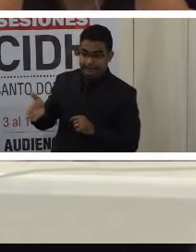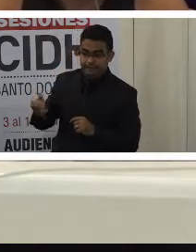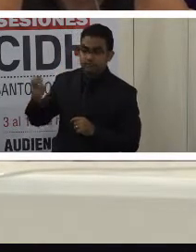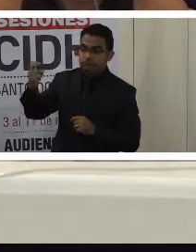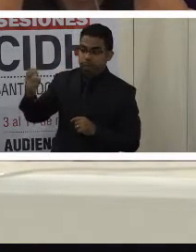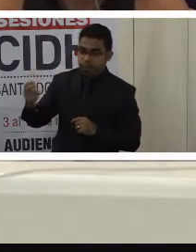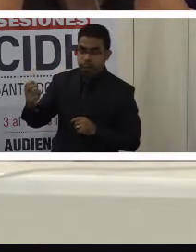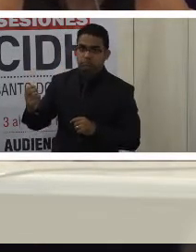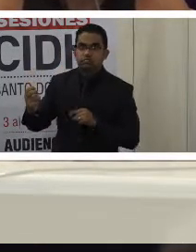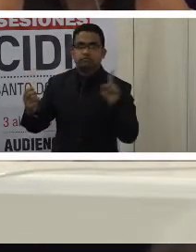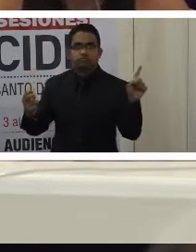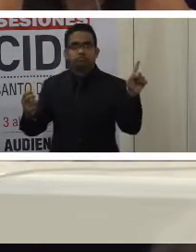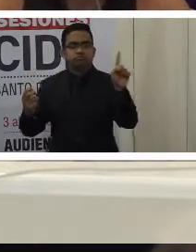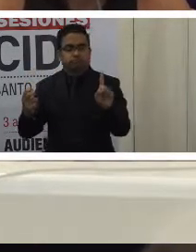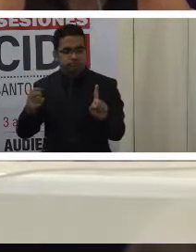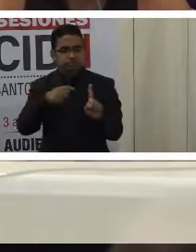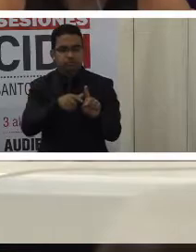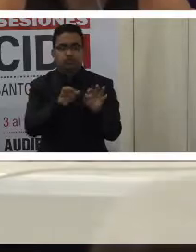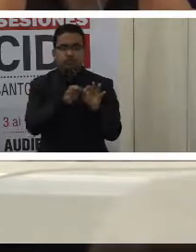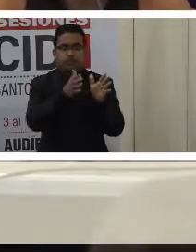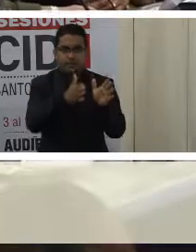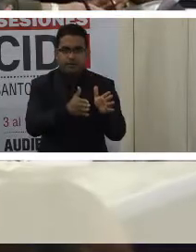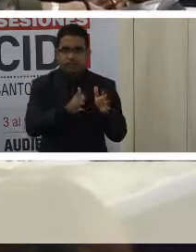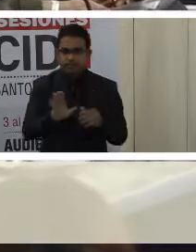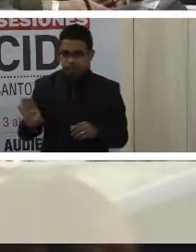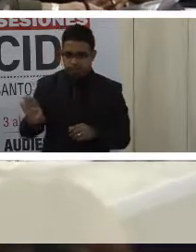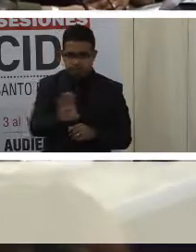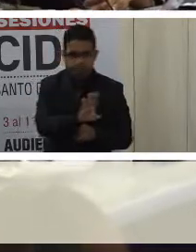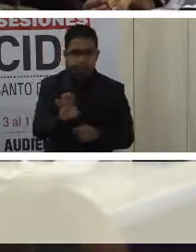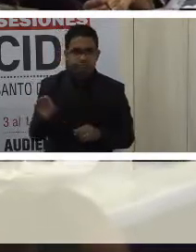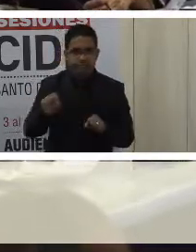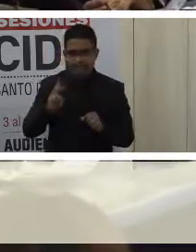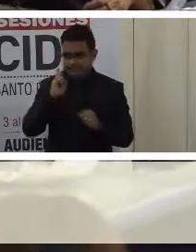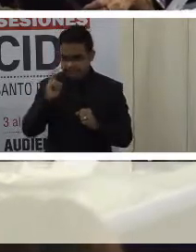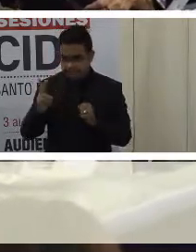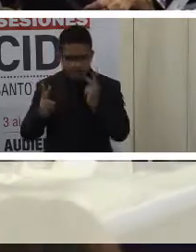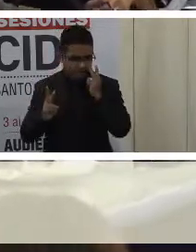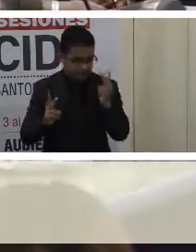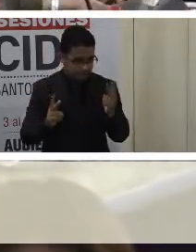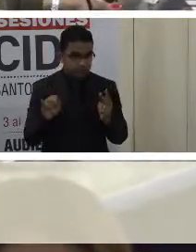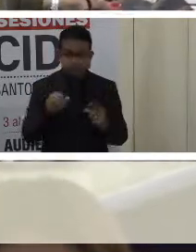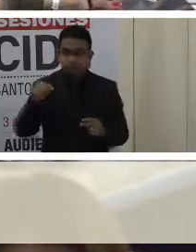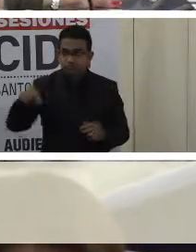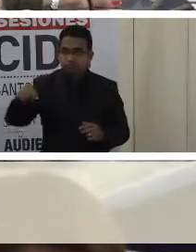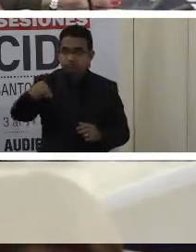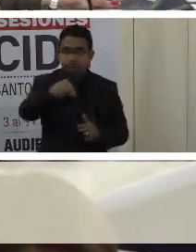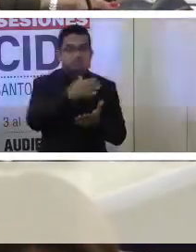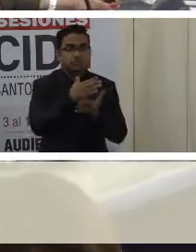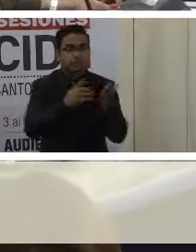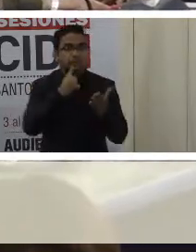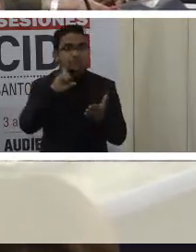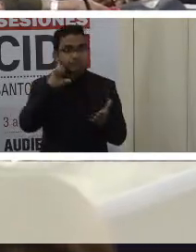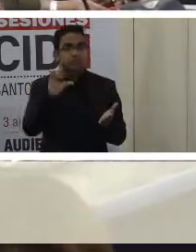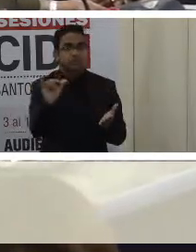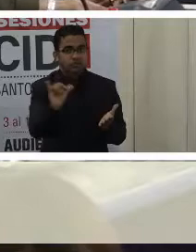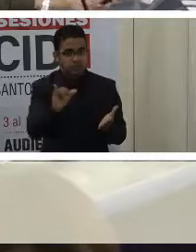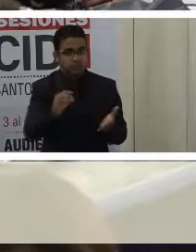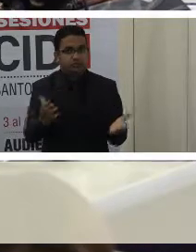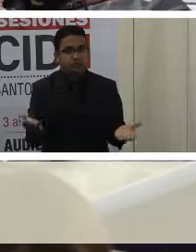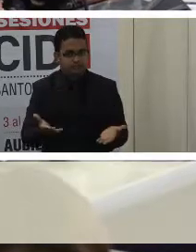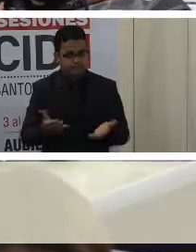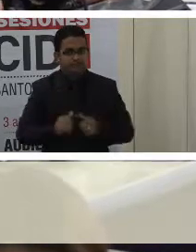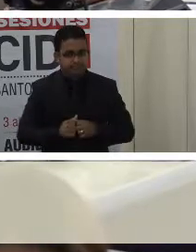de manera directa, así como a quienes están acompañando en esta